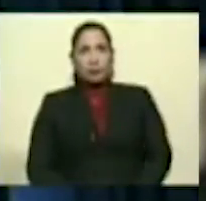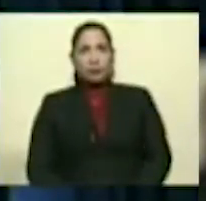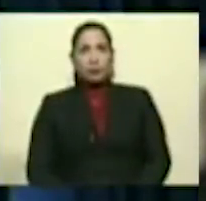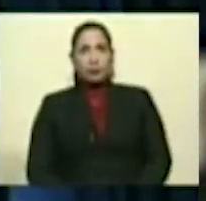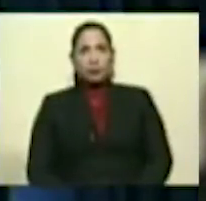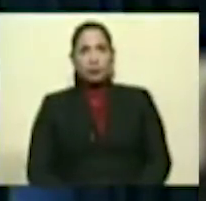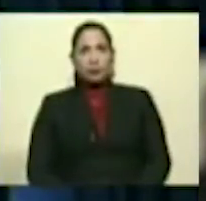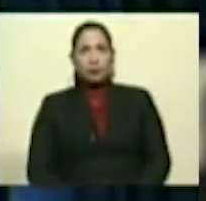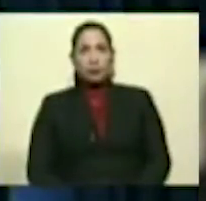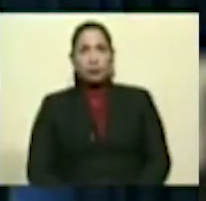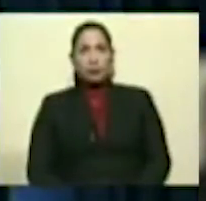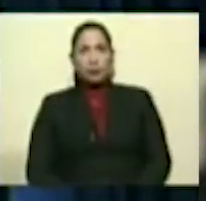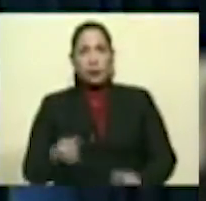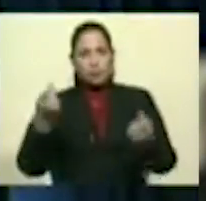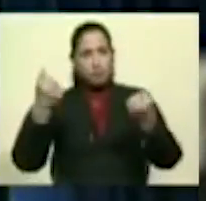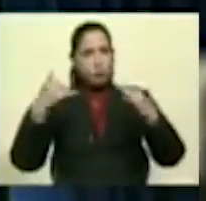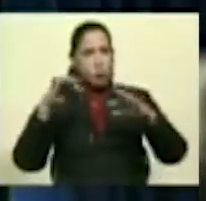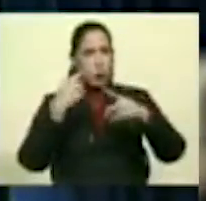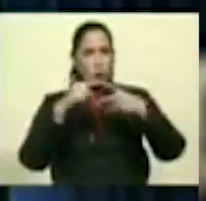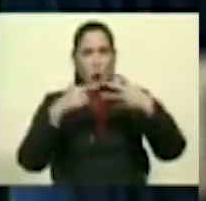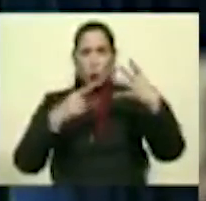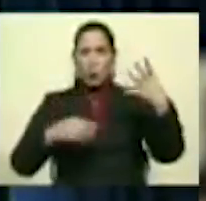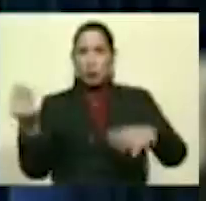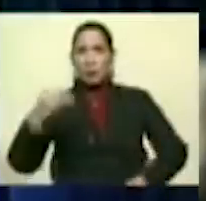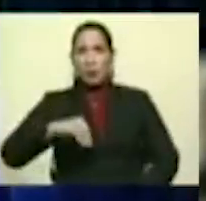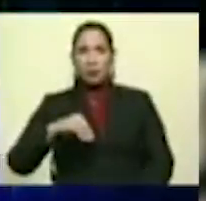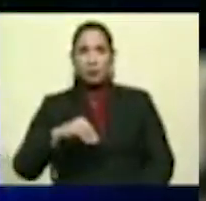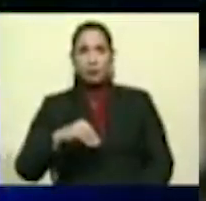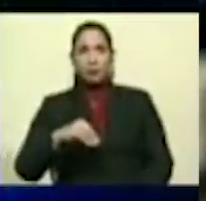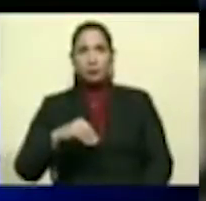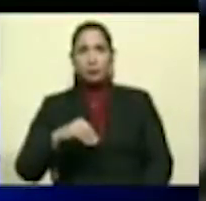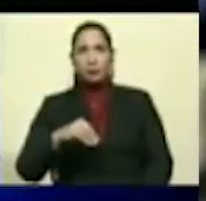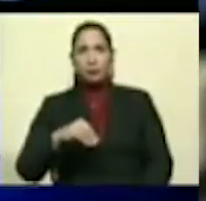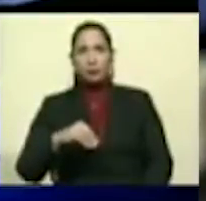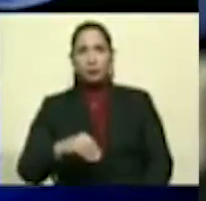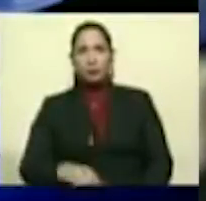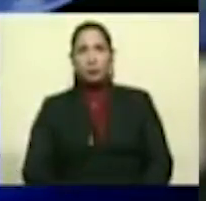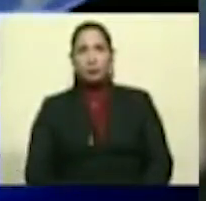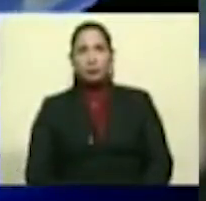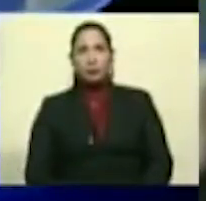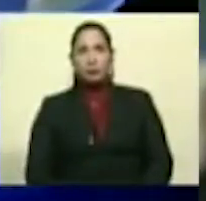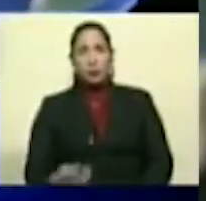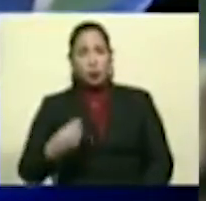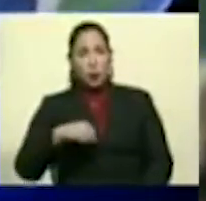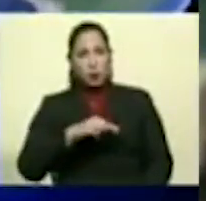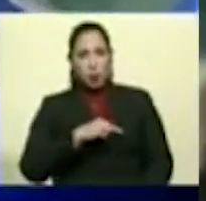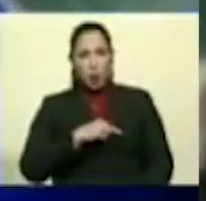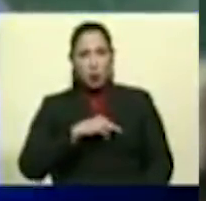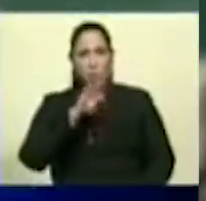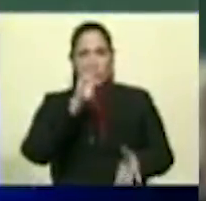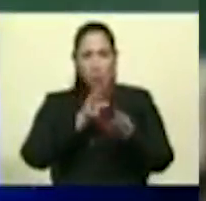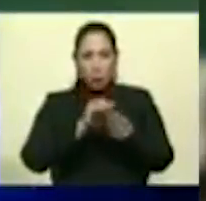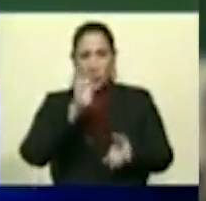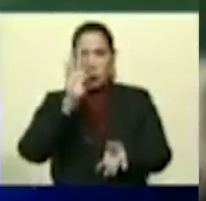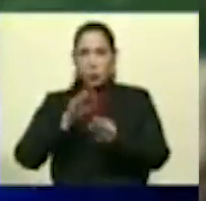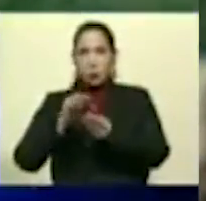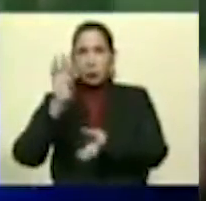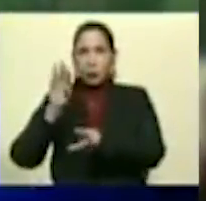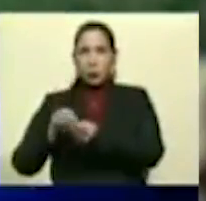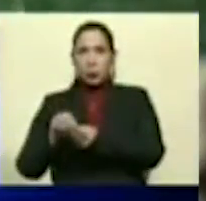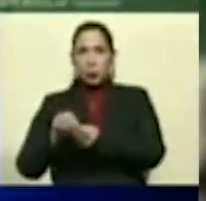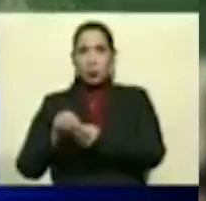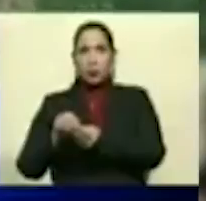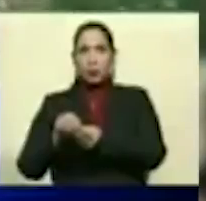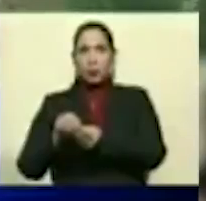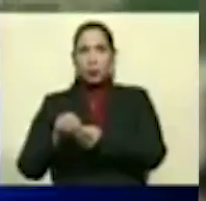Hay muchas otras cosas más que estamos procesando, que estamos